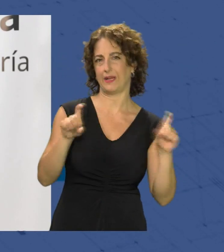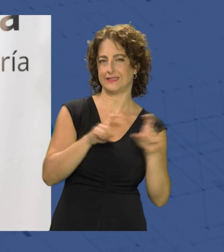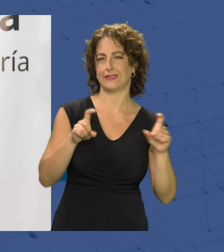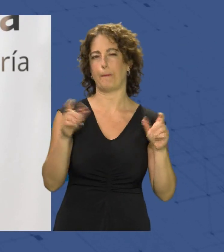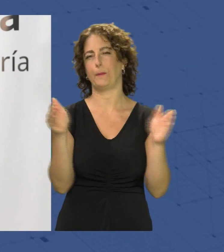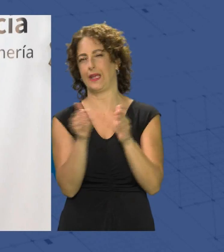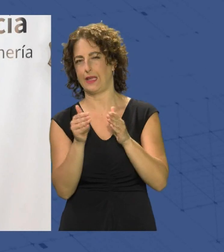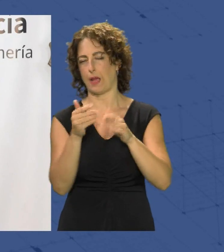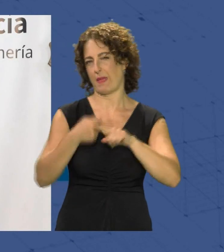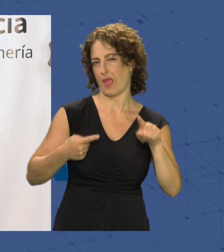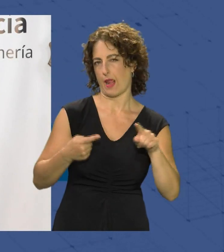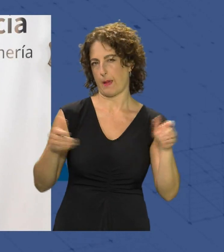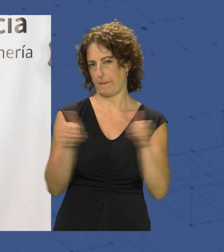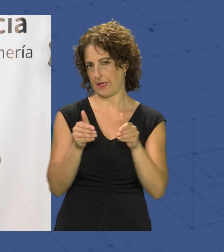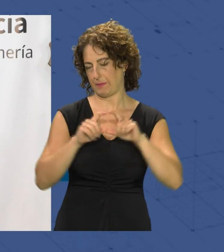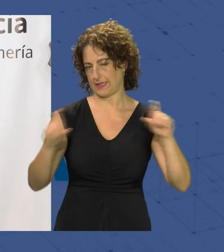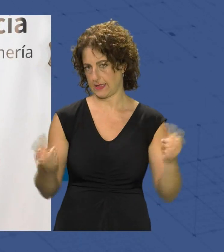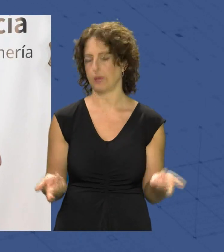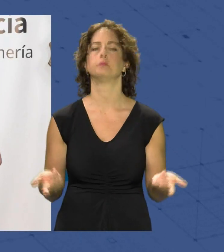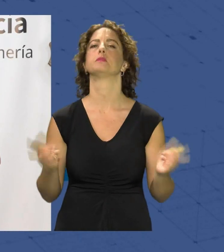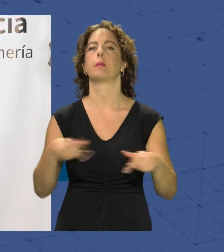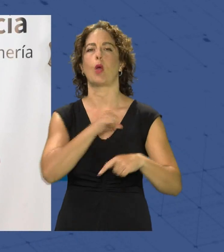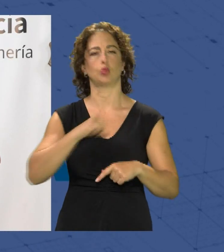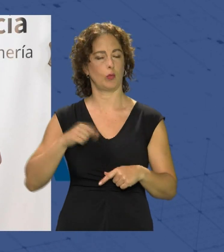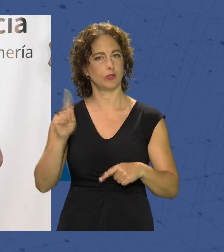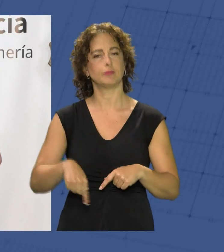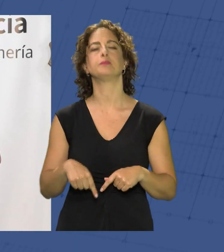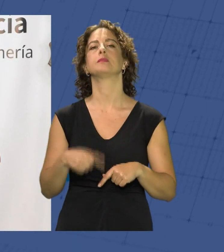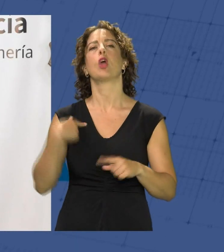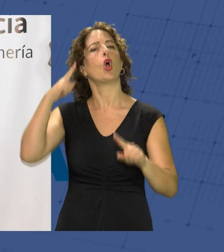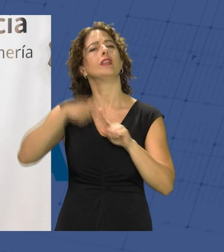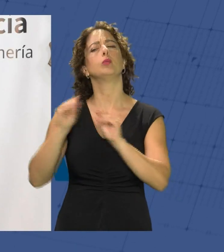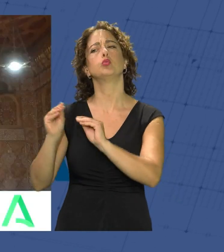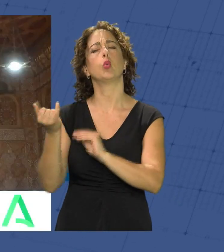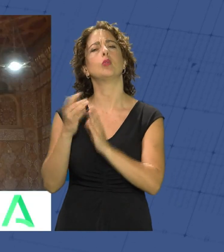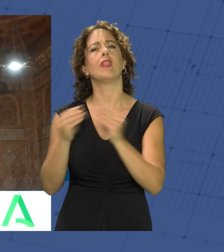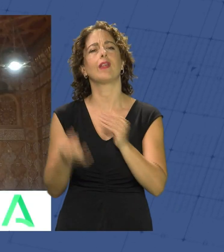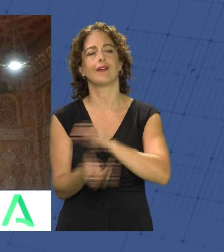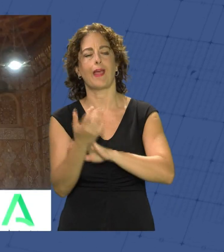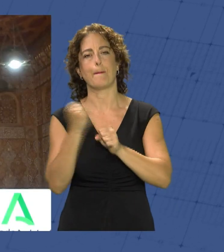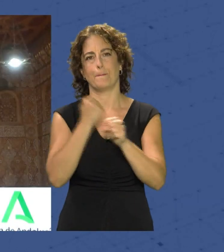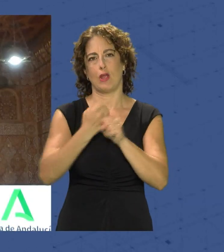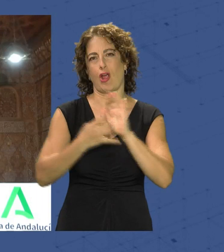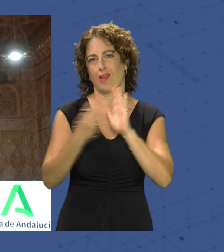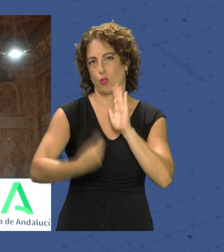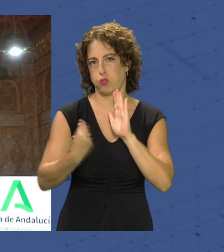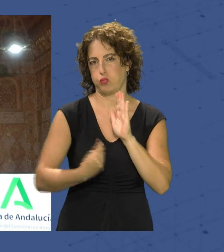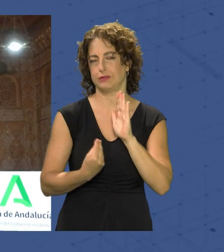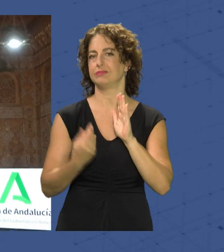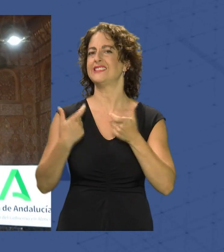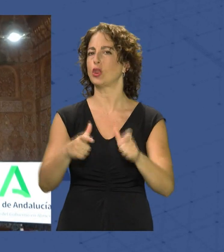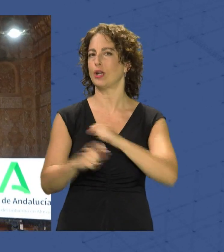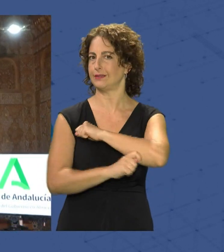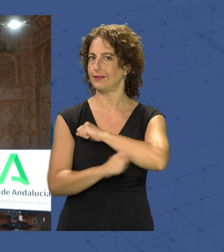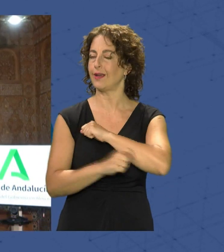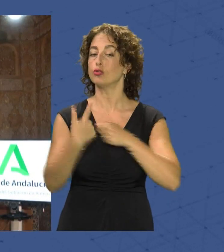de los autónomos. El objetivo de estas ayudas de Andalucía TRADE y del Gobierno andaluz es que se cree empleo de calidad en sectores estratégicos y que toda